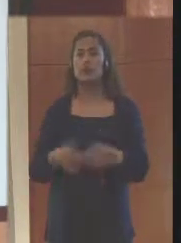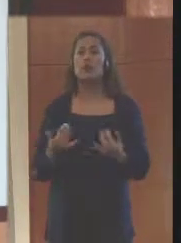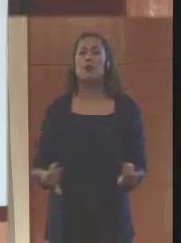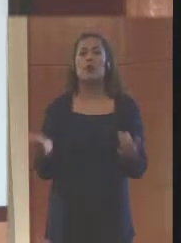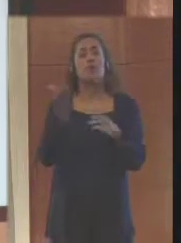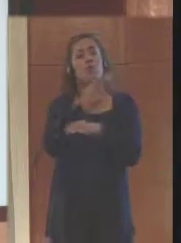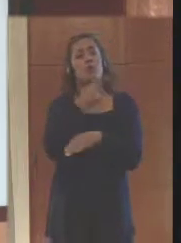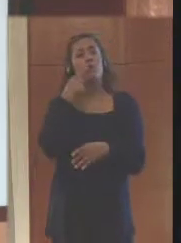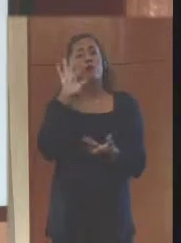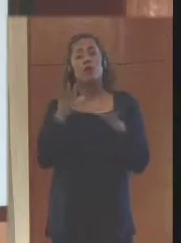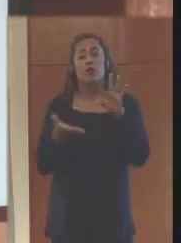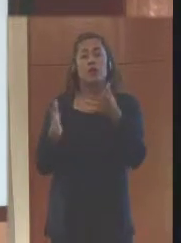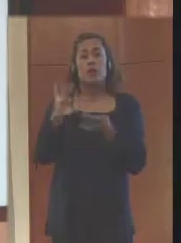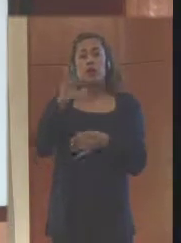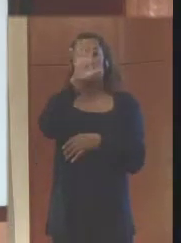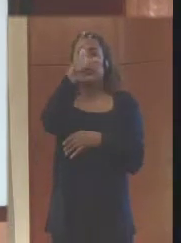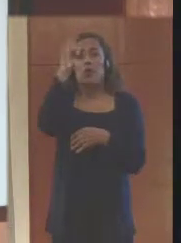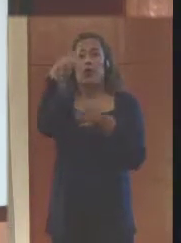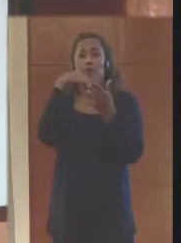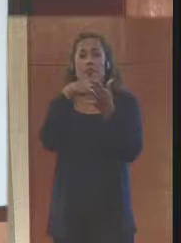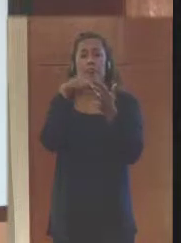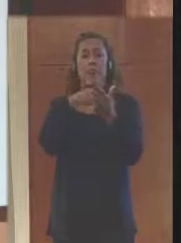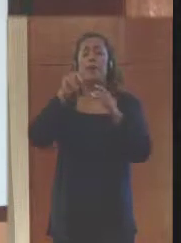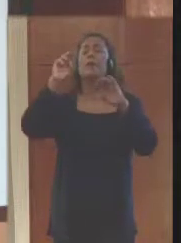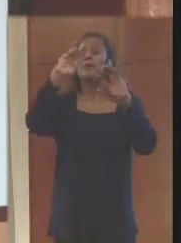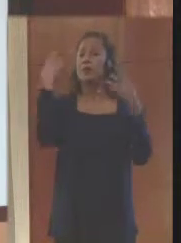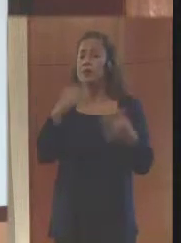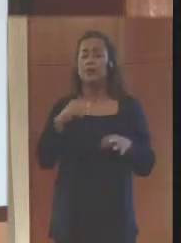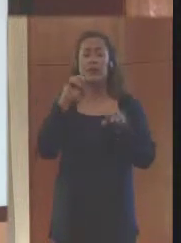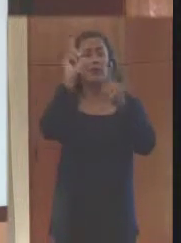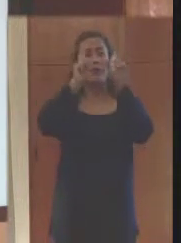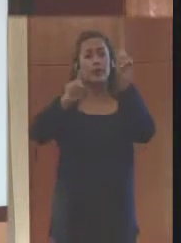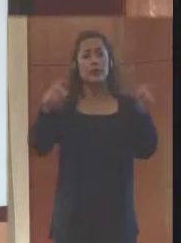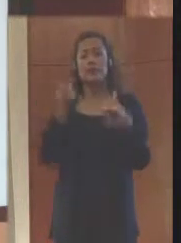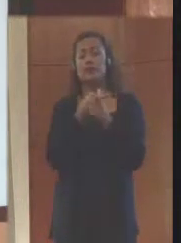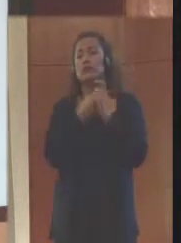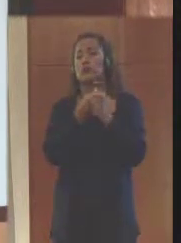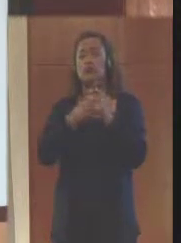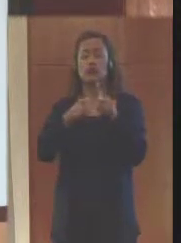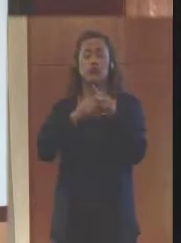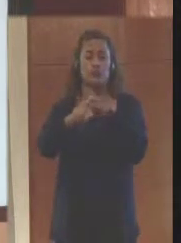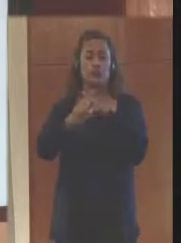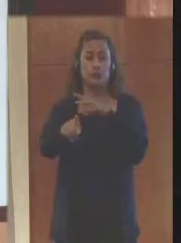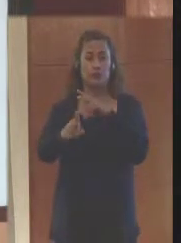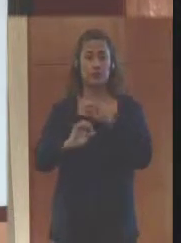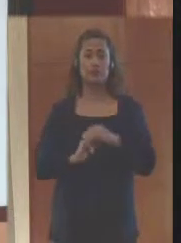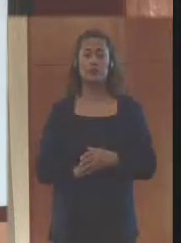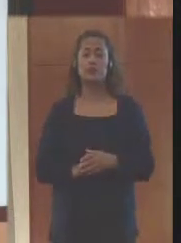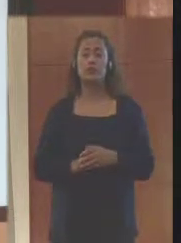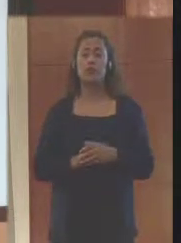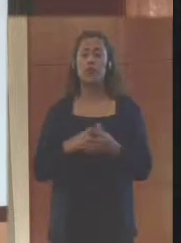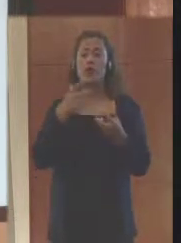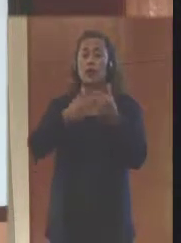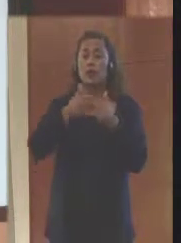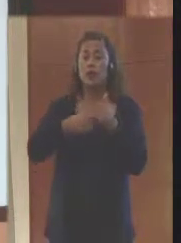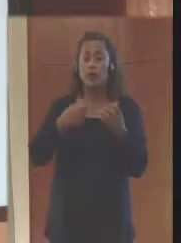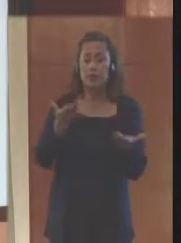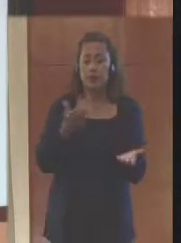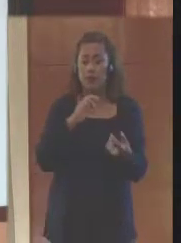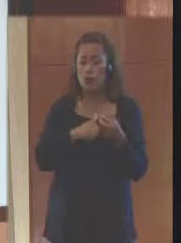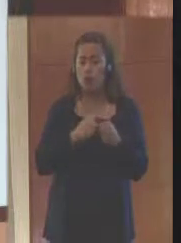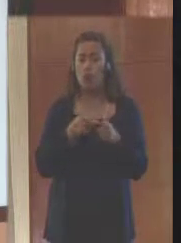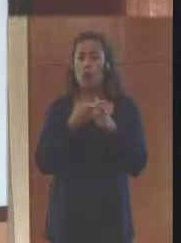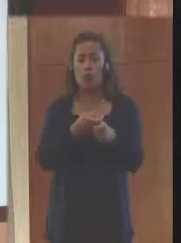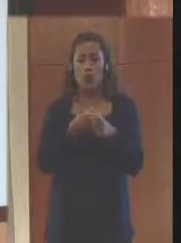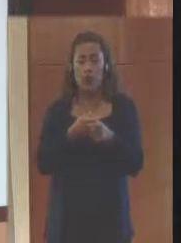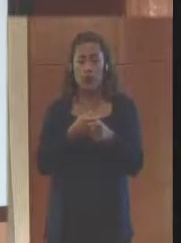fecha más de 50 mil emergencias con este tipo de sustancias. Entonces, la conformación y el sostenimiento de